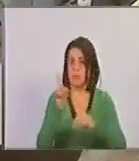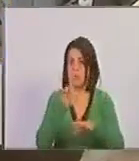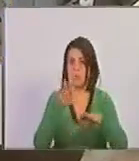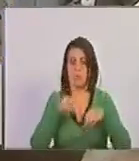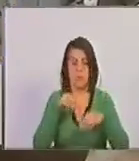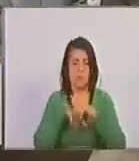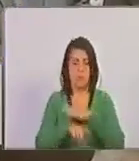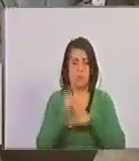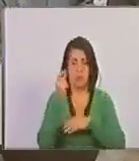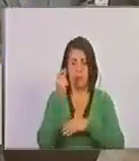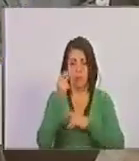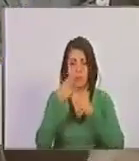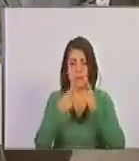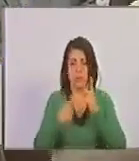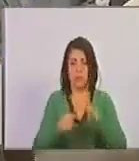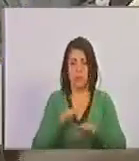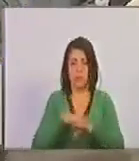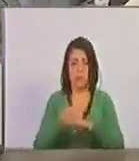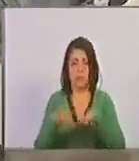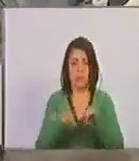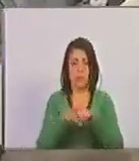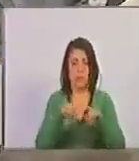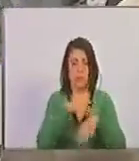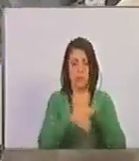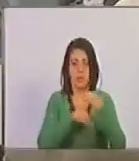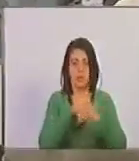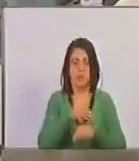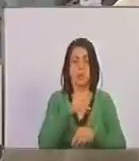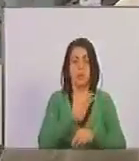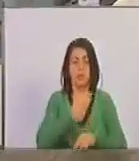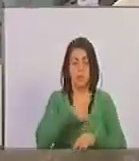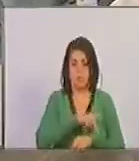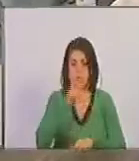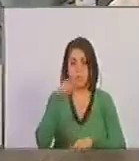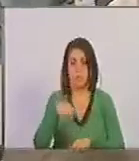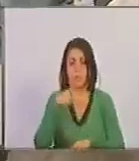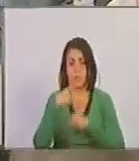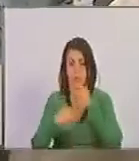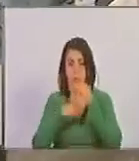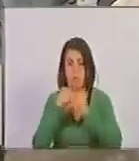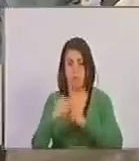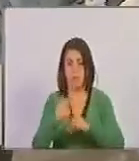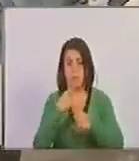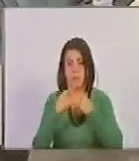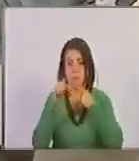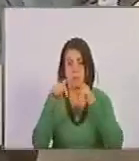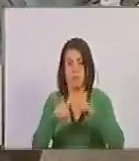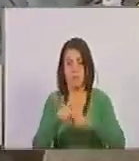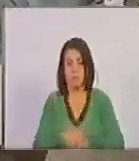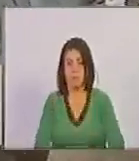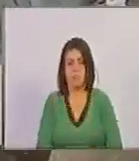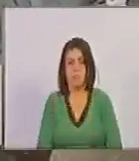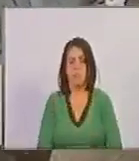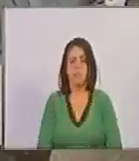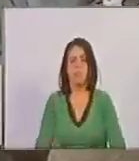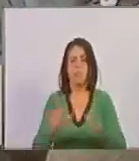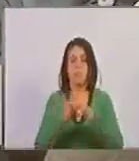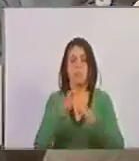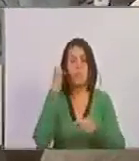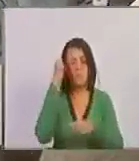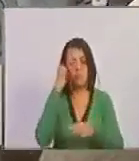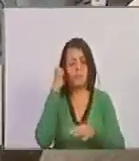injerencia de ninguna naturaleza. Porque así como ellos lo hacen, nosotros también decimos acá a la Unión